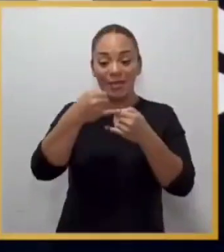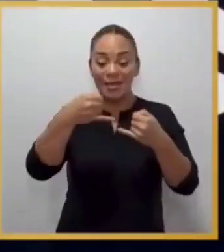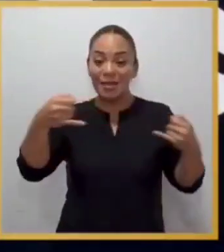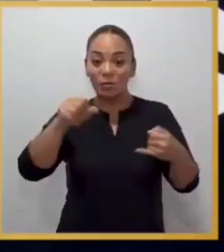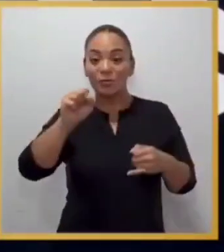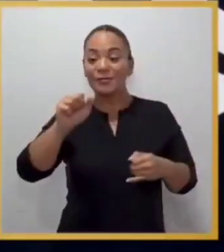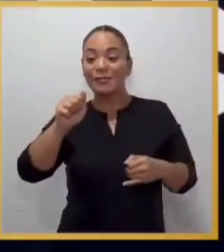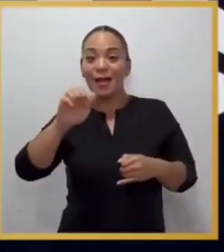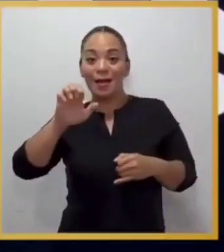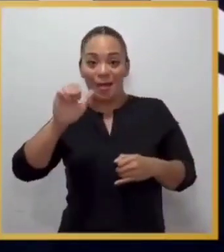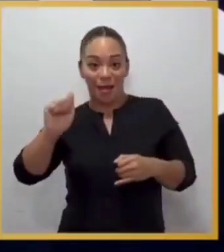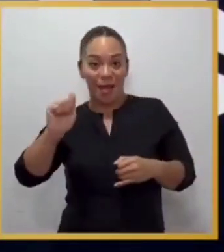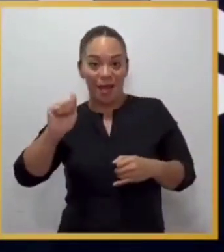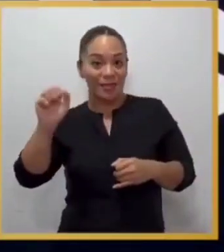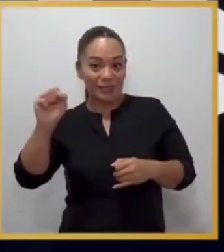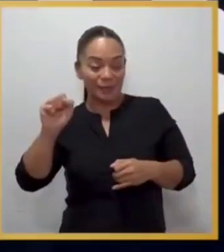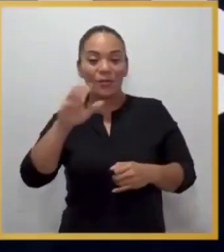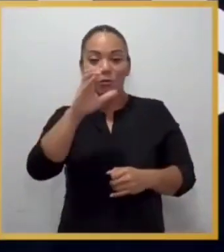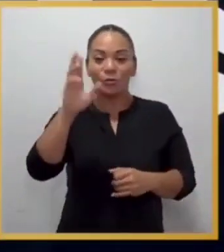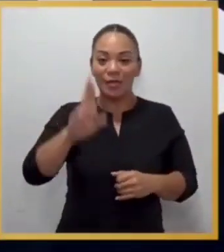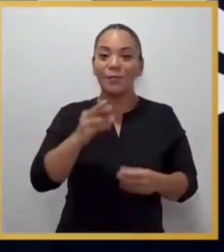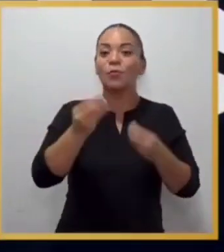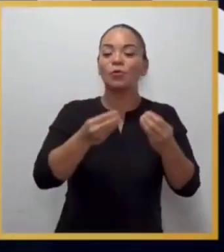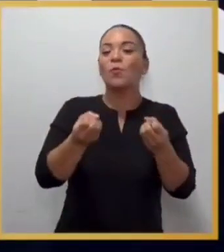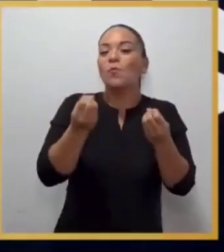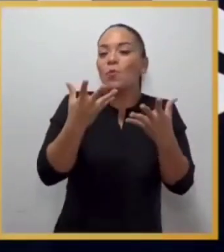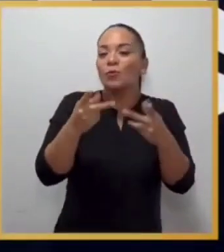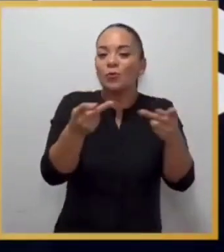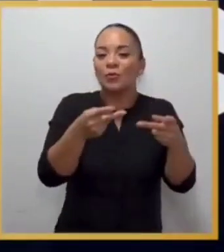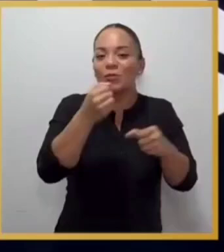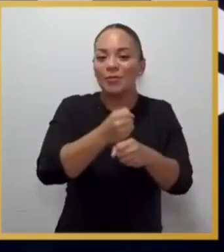Costa Rica es la creación de los